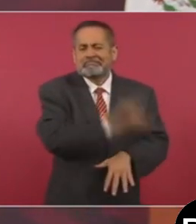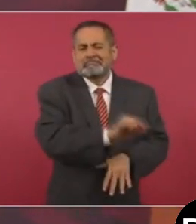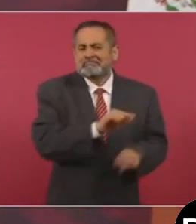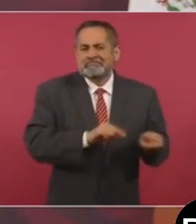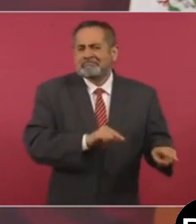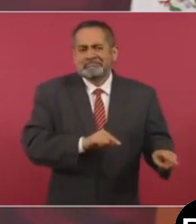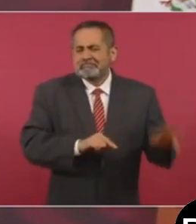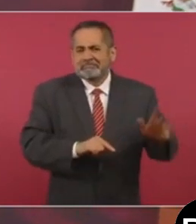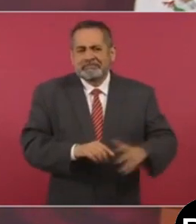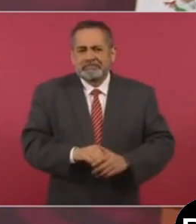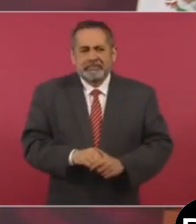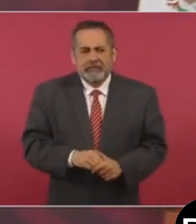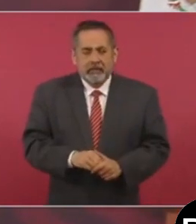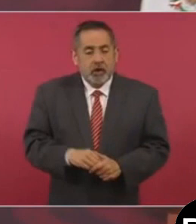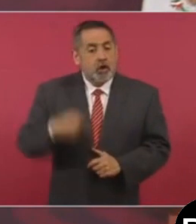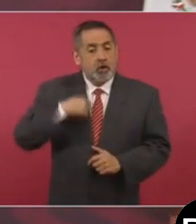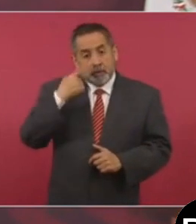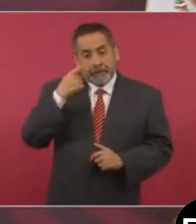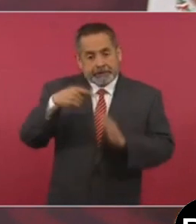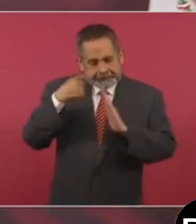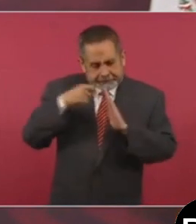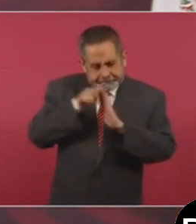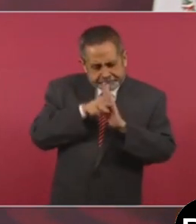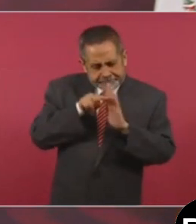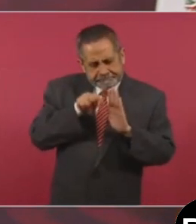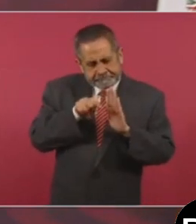Porque vi un video, digo,